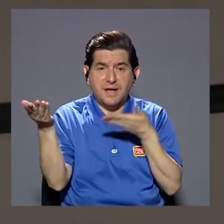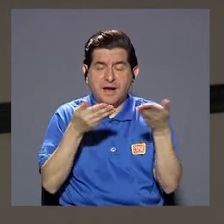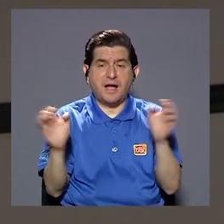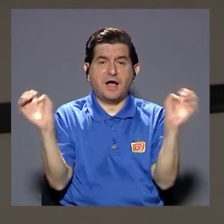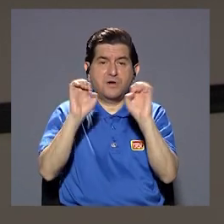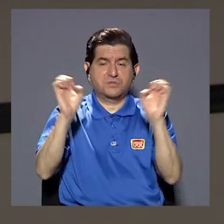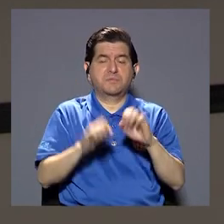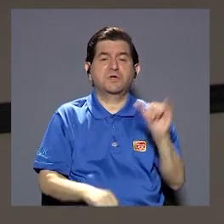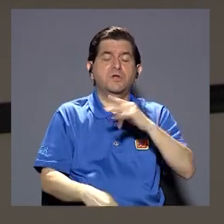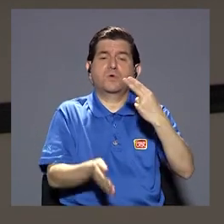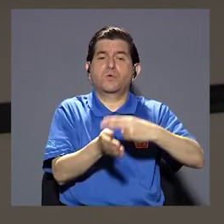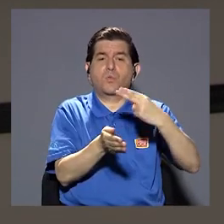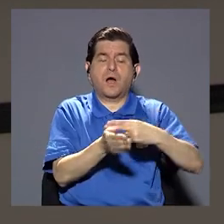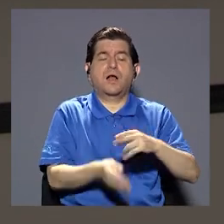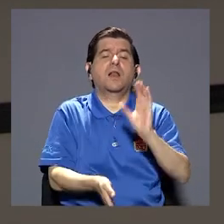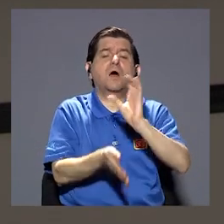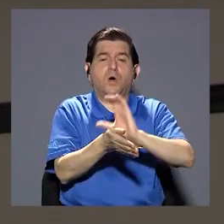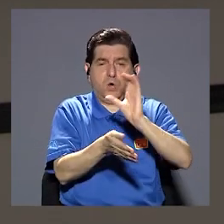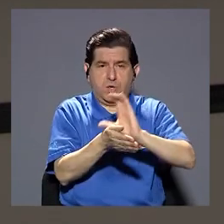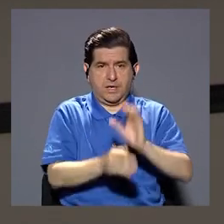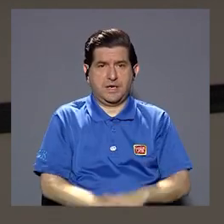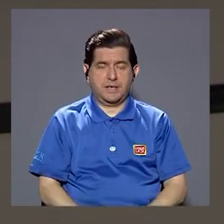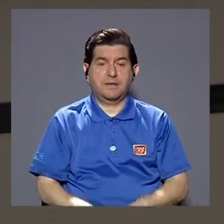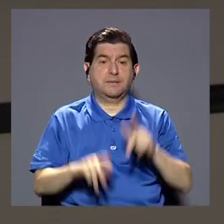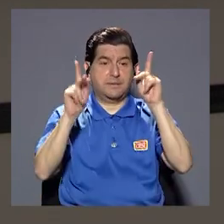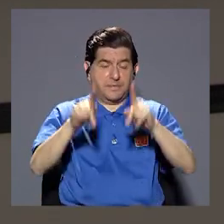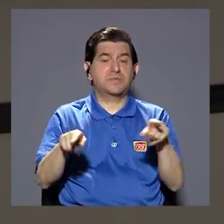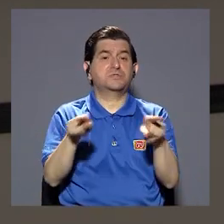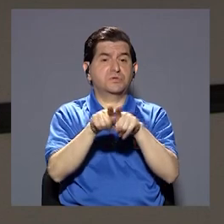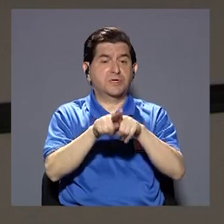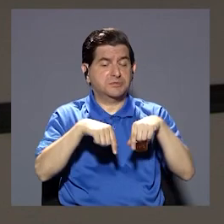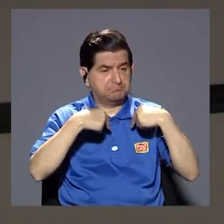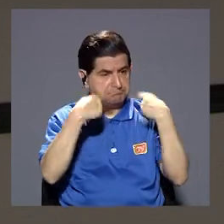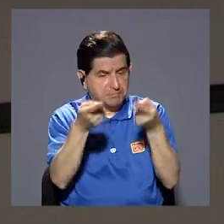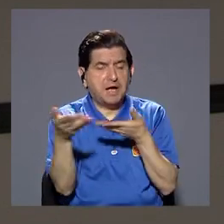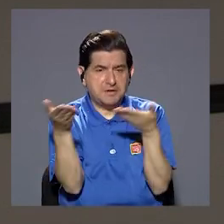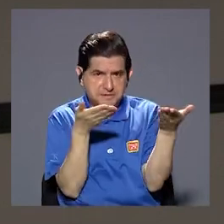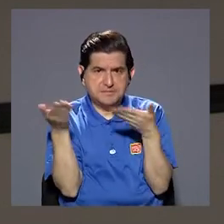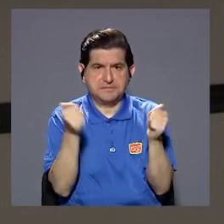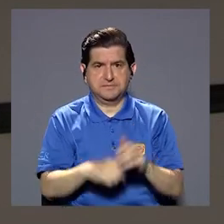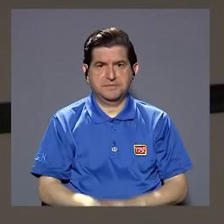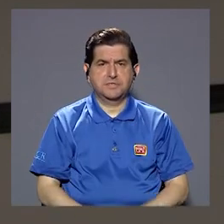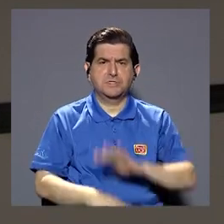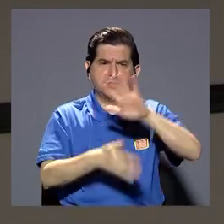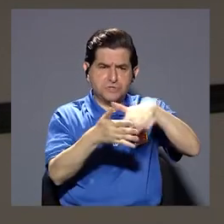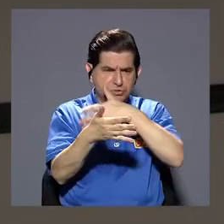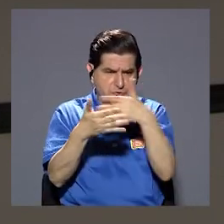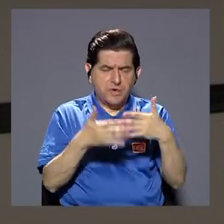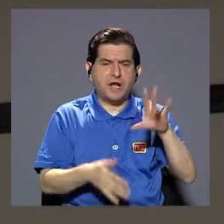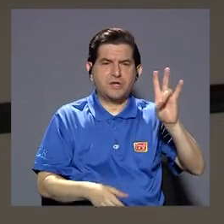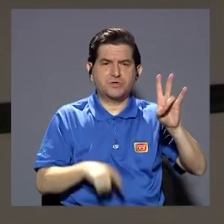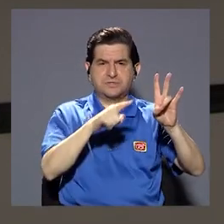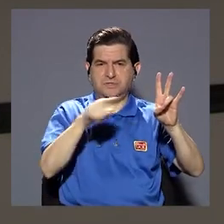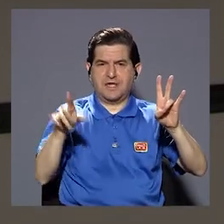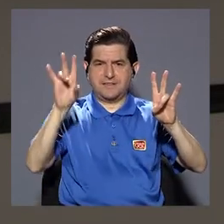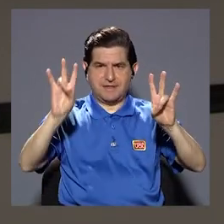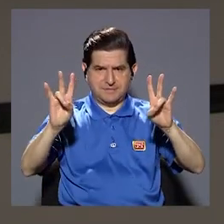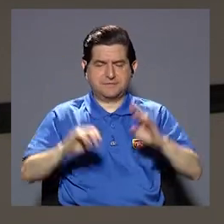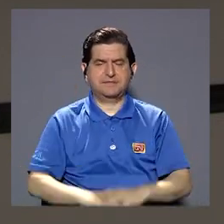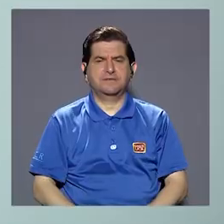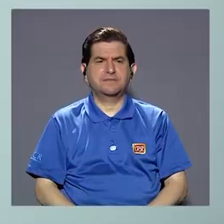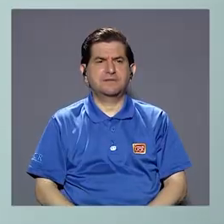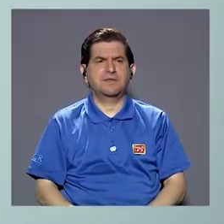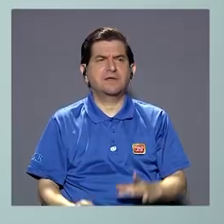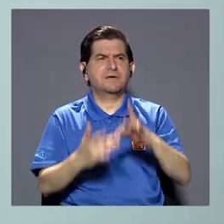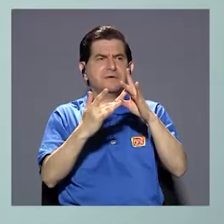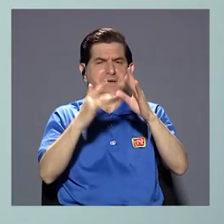como decir un servicio de emergencias de un hospital o de una clínica igualmente las personas acuden a este servicio está en un horario de 7 a 7 verdad